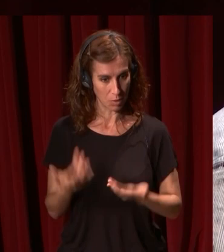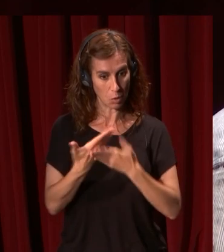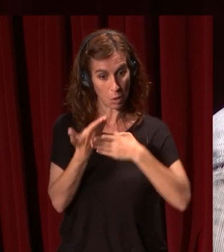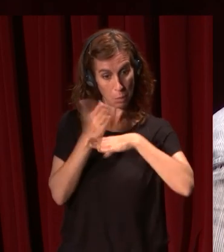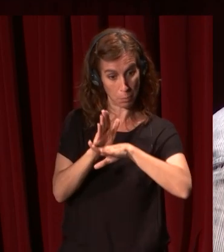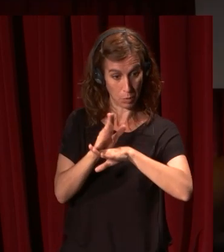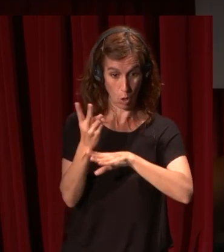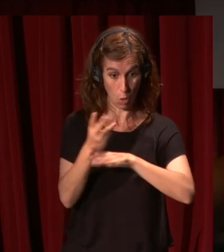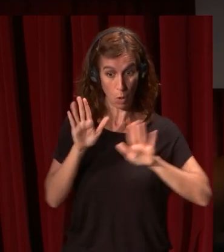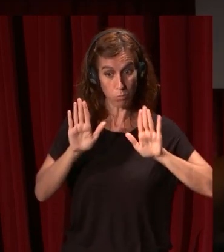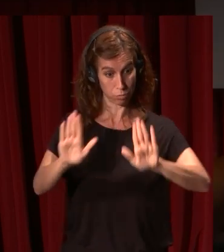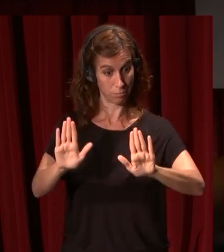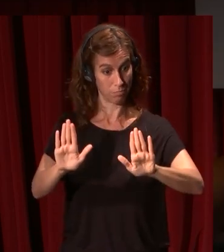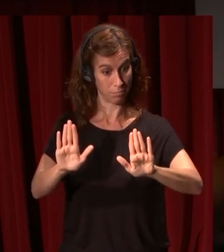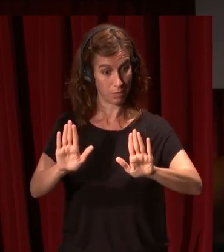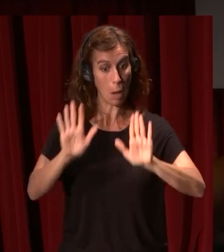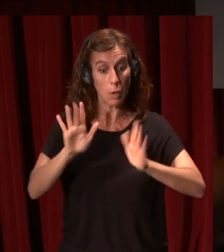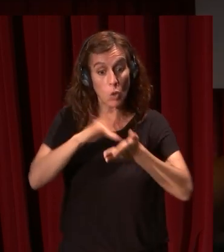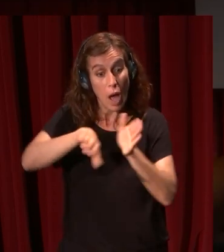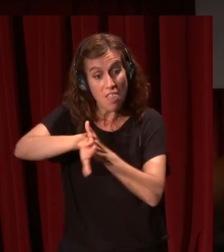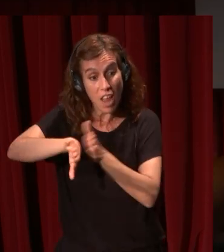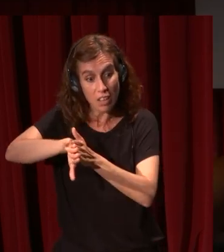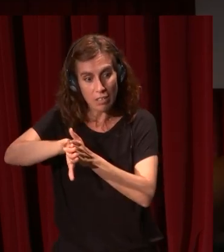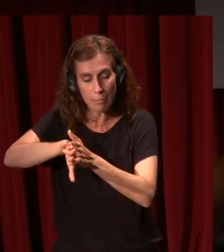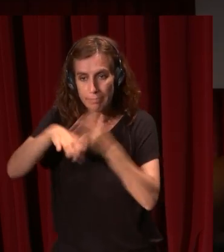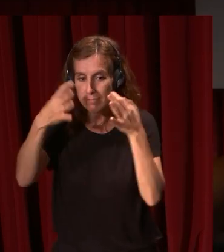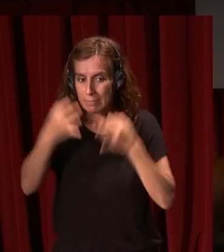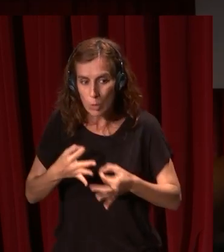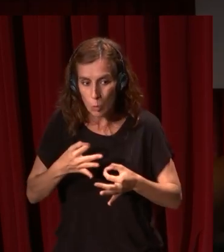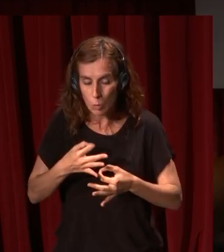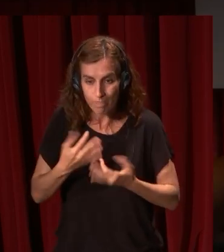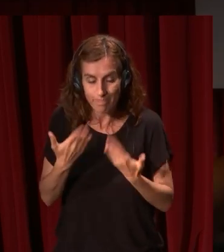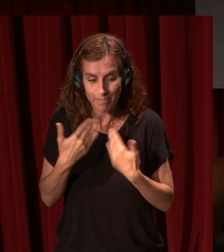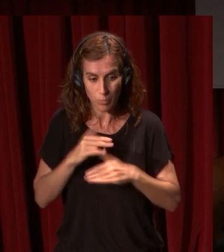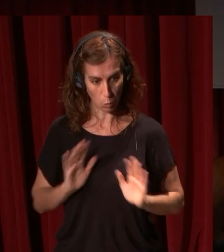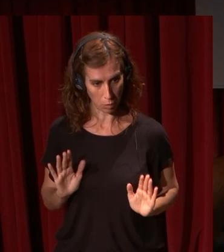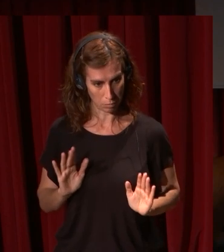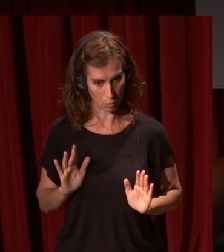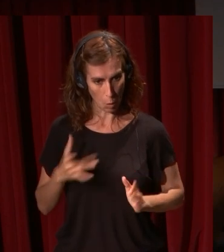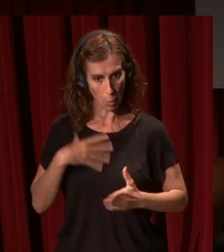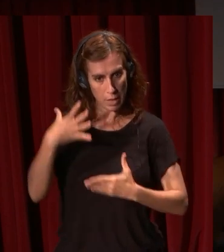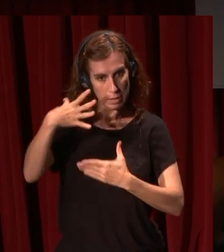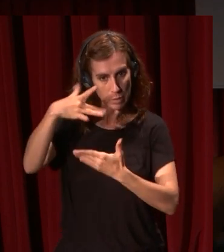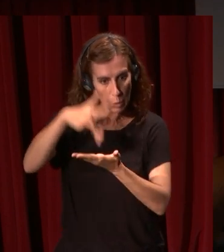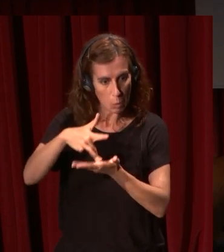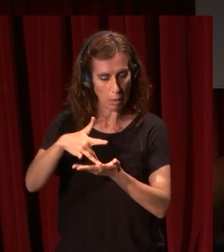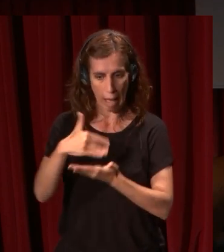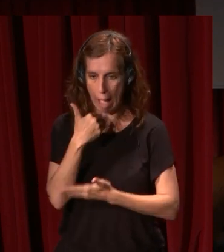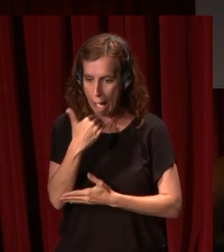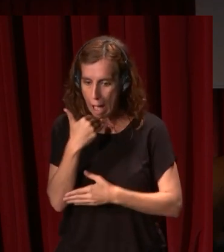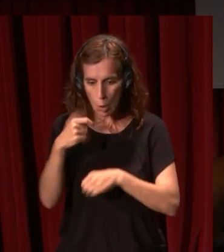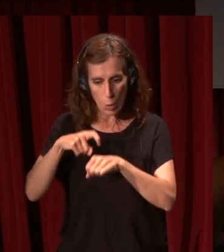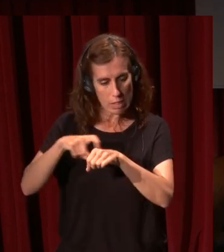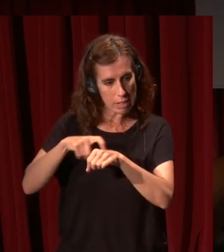estos dos cuadros juntos pero en el caso de la derecha no estamos seguros que este cuadro no fuese para una caja o para algún tipo de